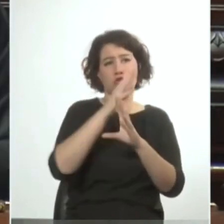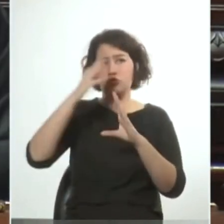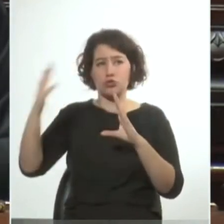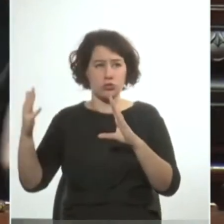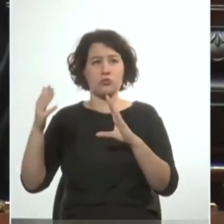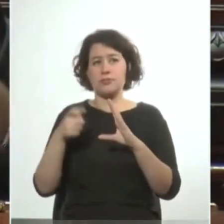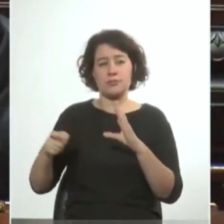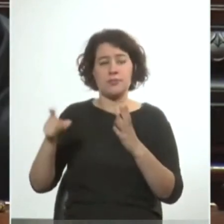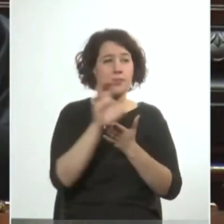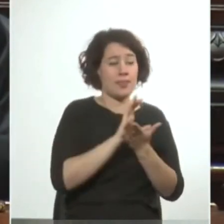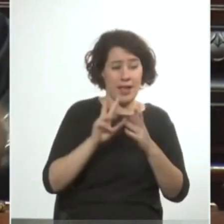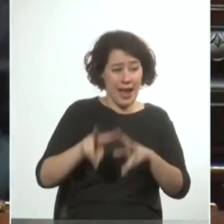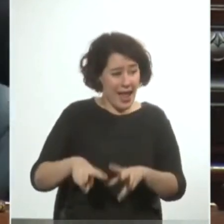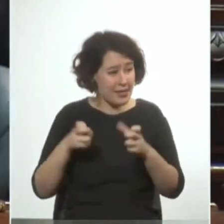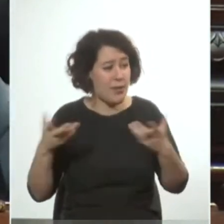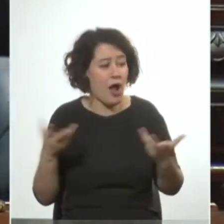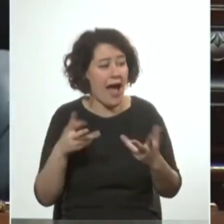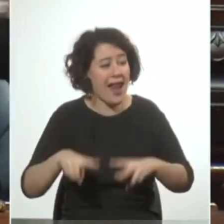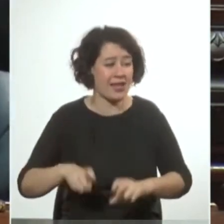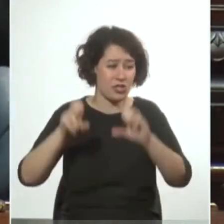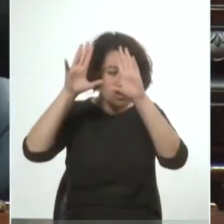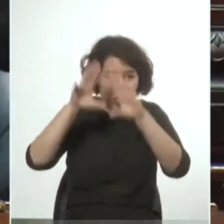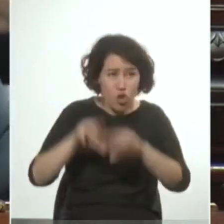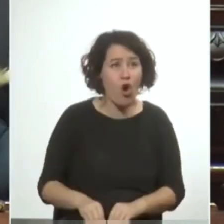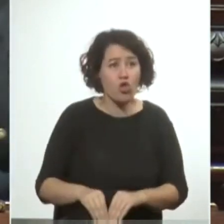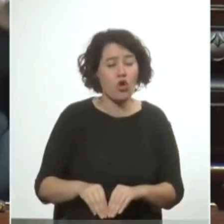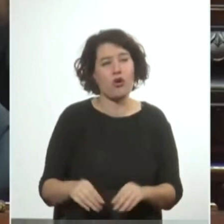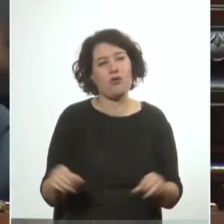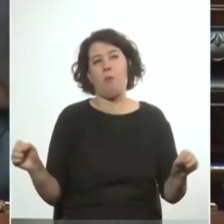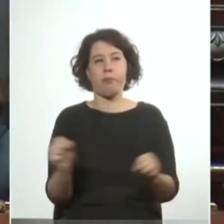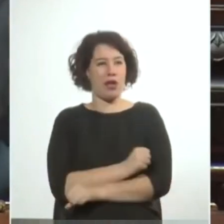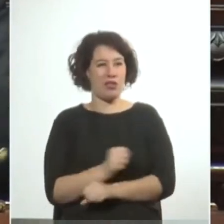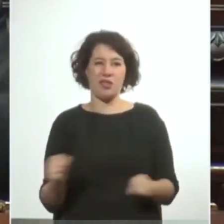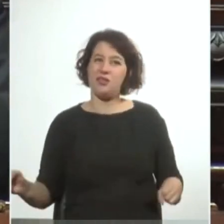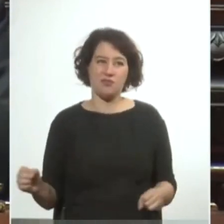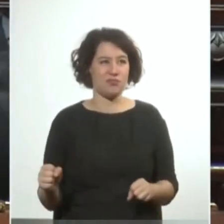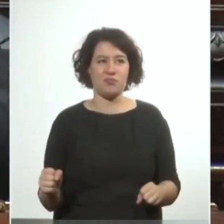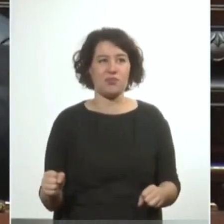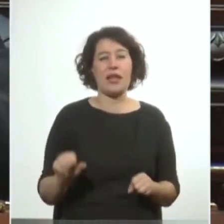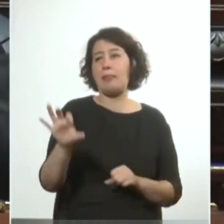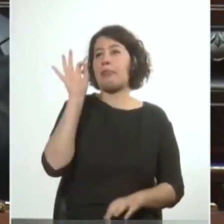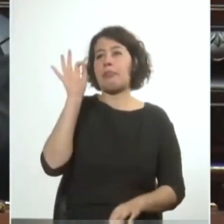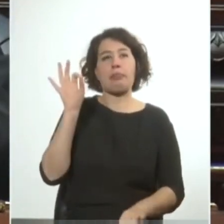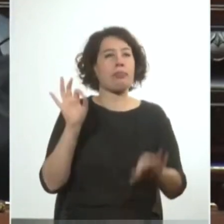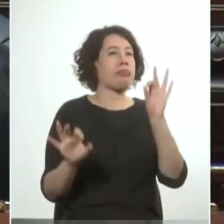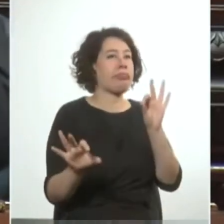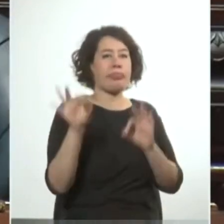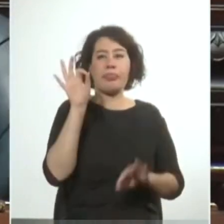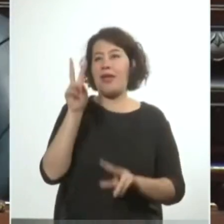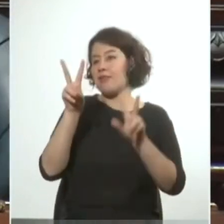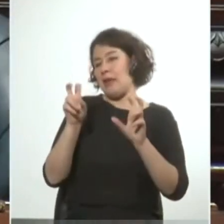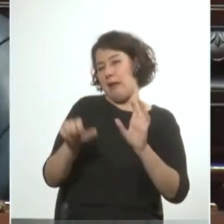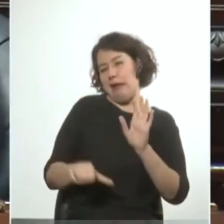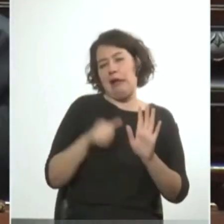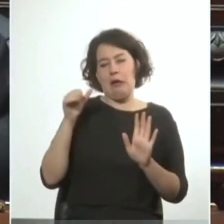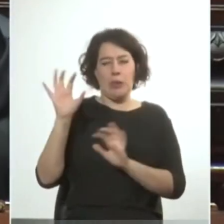estar en el análisis ahora no se puede hacer un análisis de todo de ese bolillero sacar las bolillas que a mí me convienen y dejar las